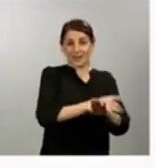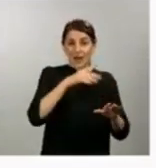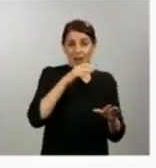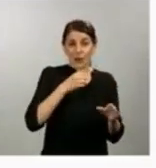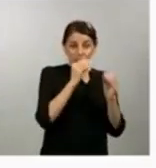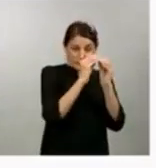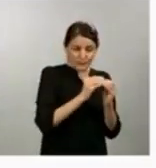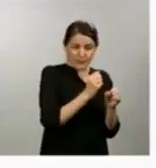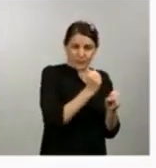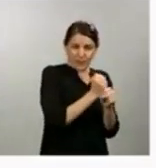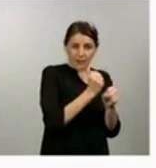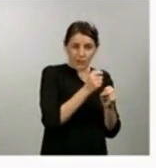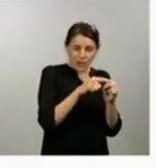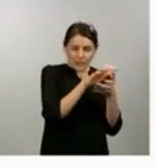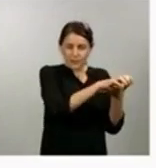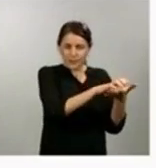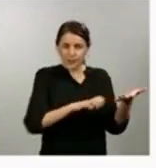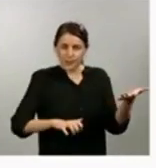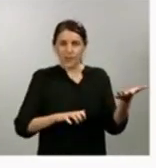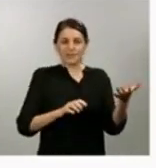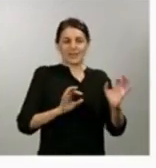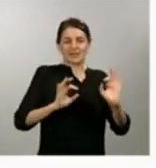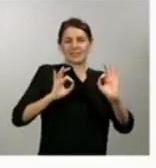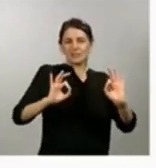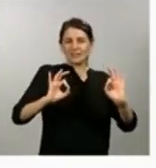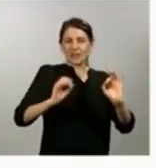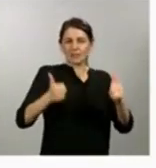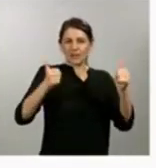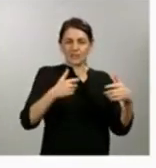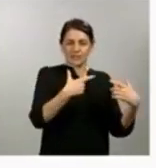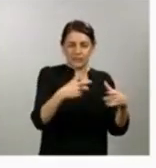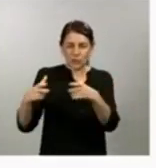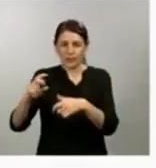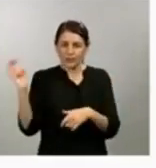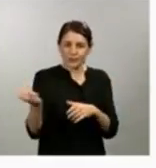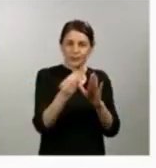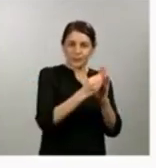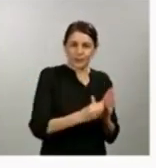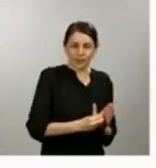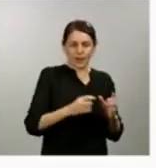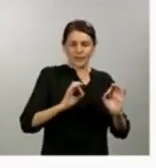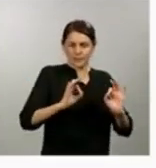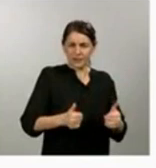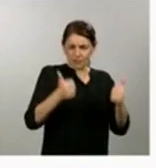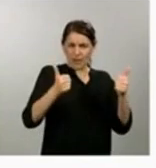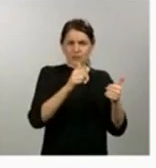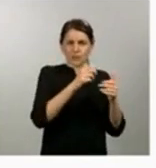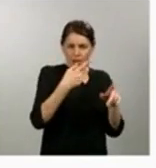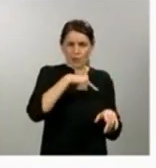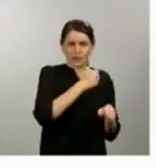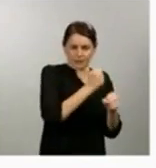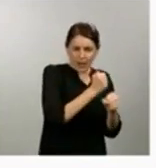para las que puedan ser beneficiarios. Mientras tanto, y también para disminuir